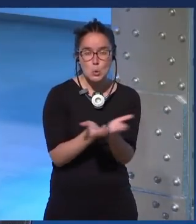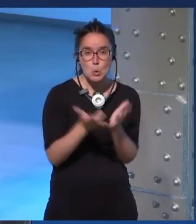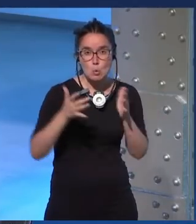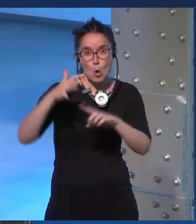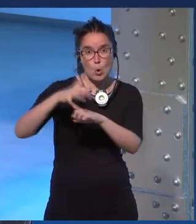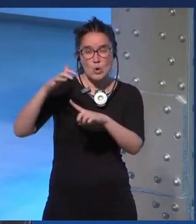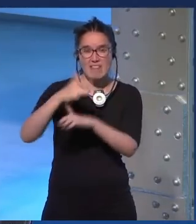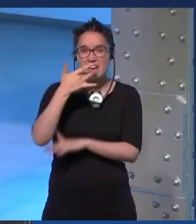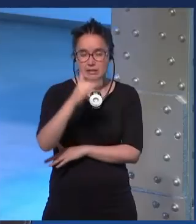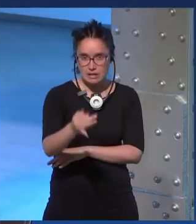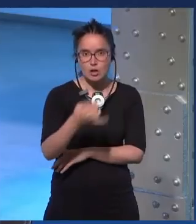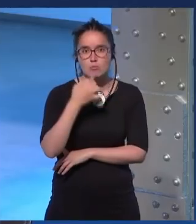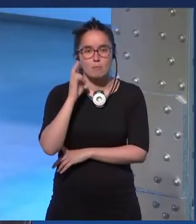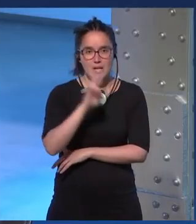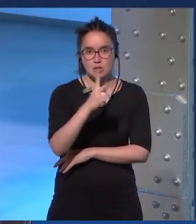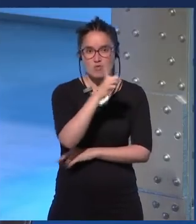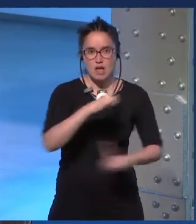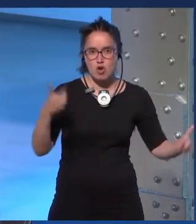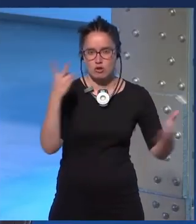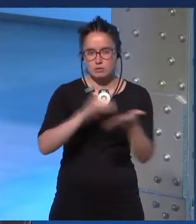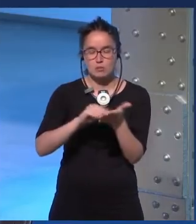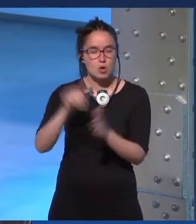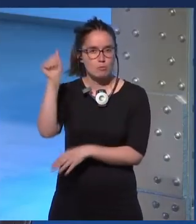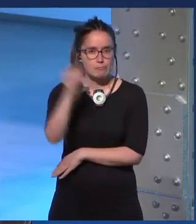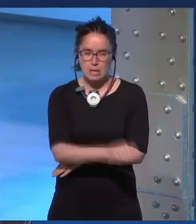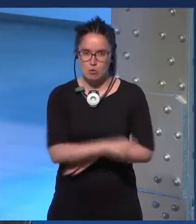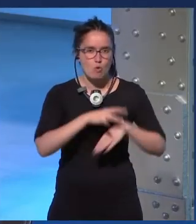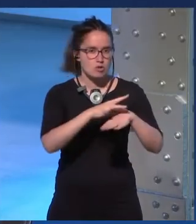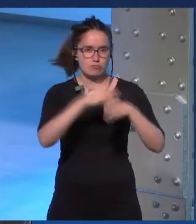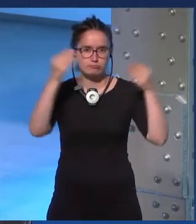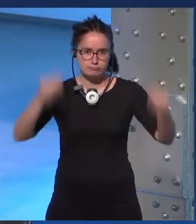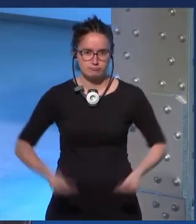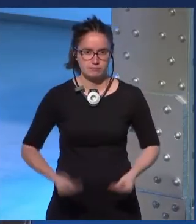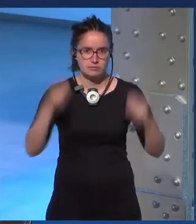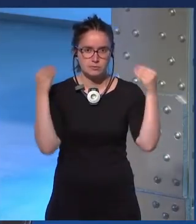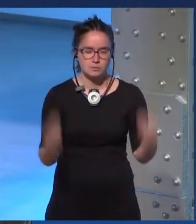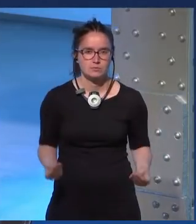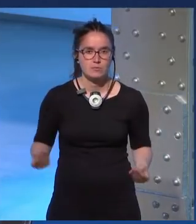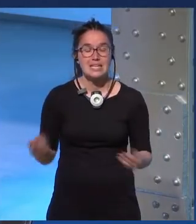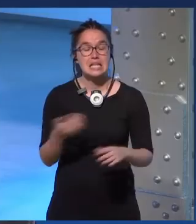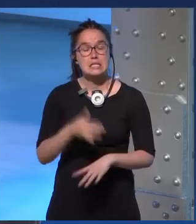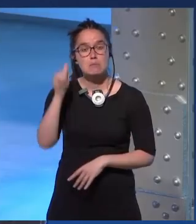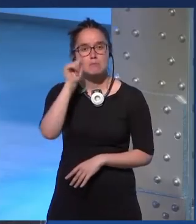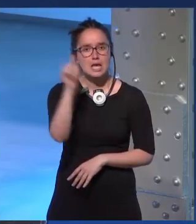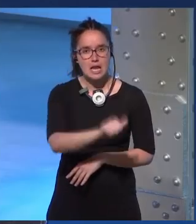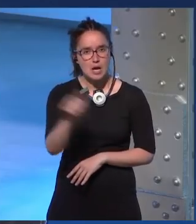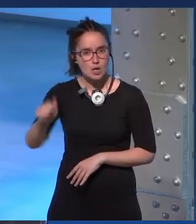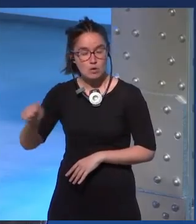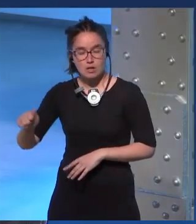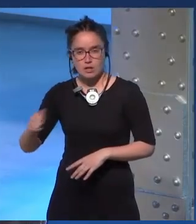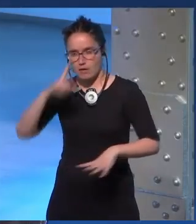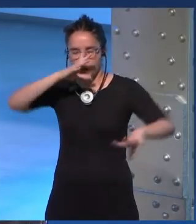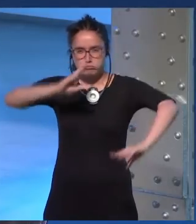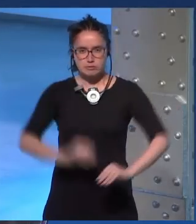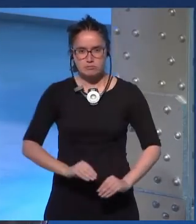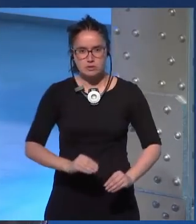confiesa la ve dos veces al año porque es una peli con un guion maravilloso esas pelis que desubicaban al hombre